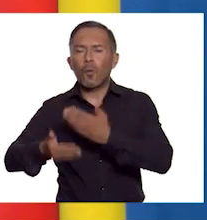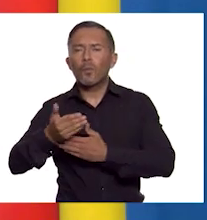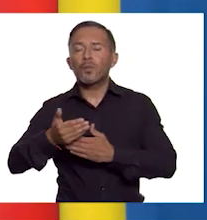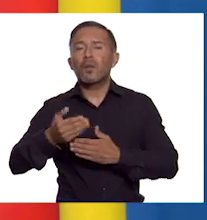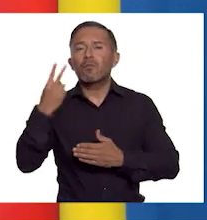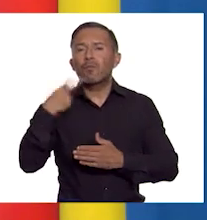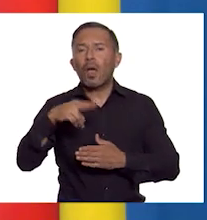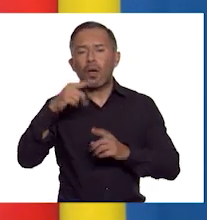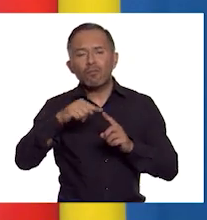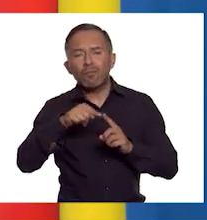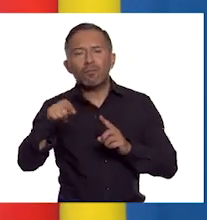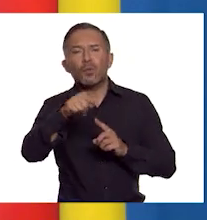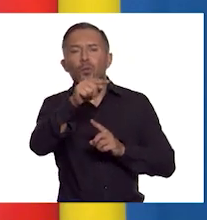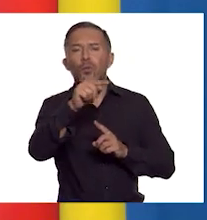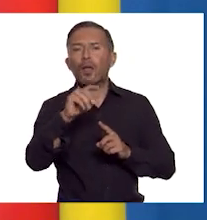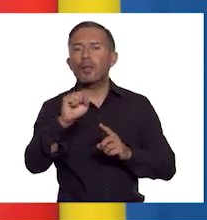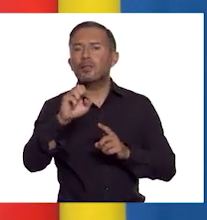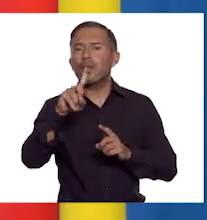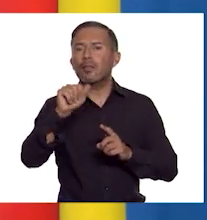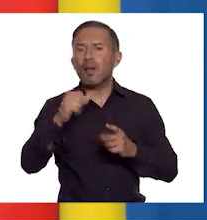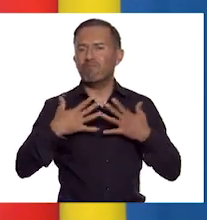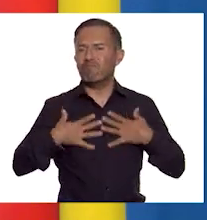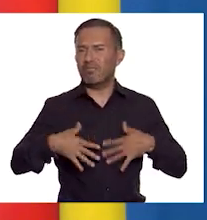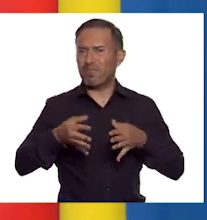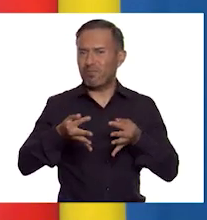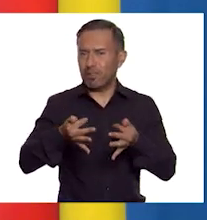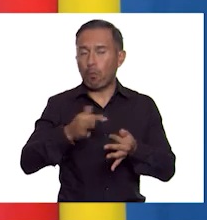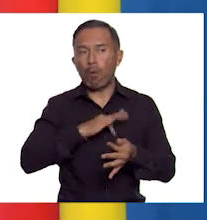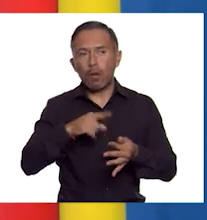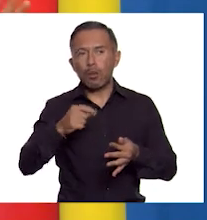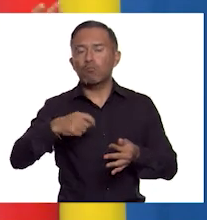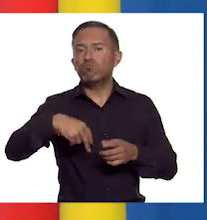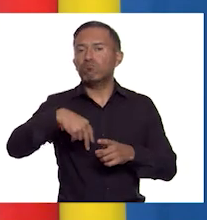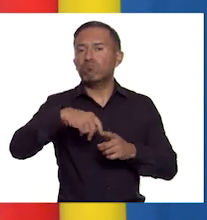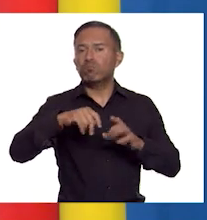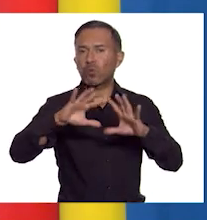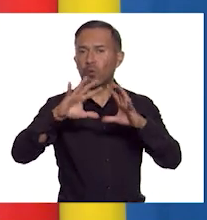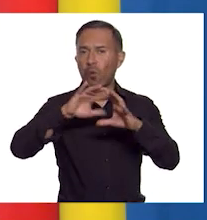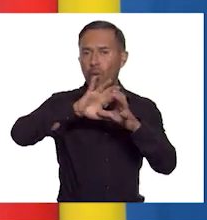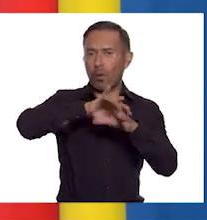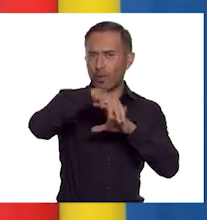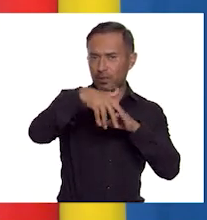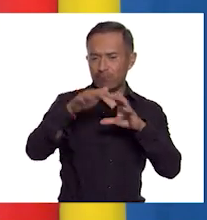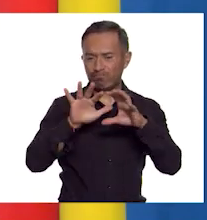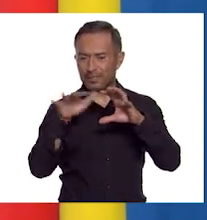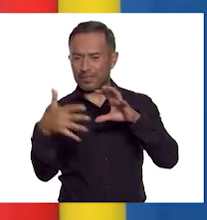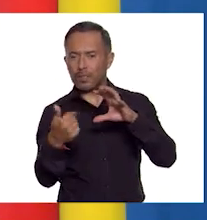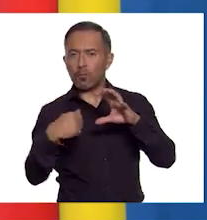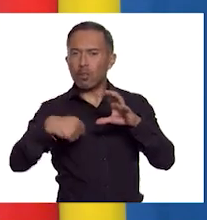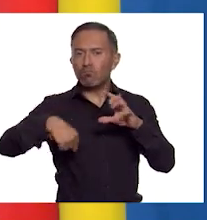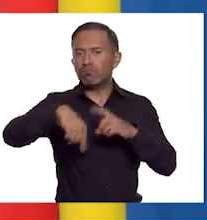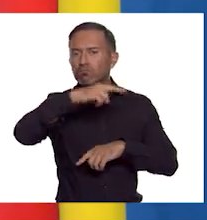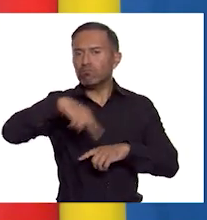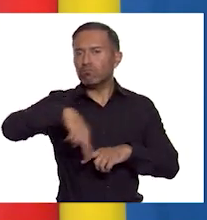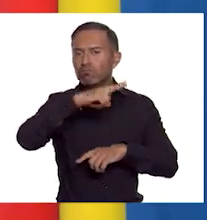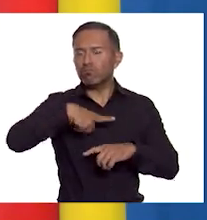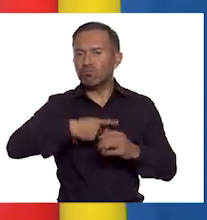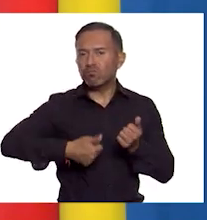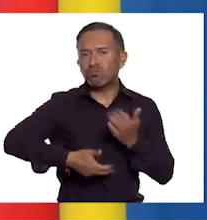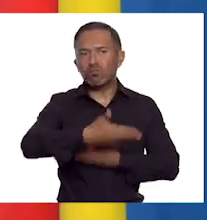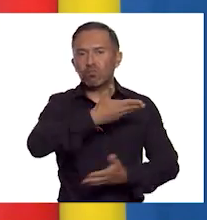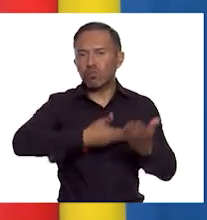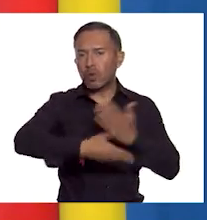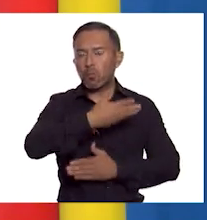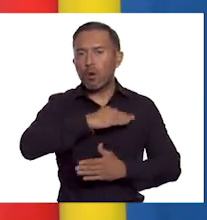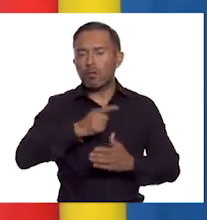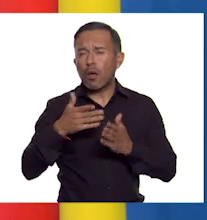vía de comercio y conexión entre Oriente y Occidente. ¡Tan fascinante que los grandes mercaderes venecianos se embarcaban en